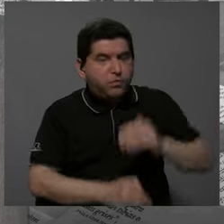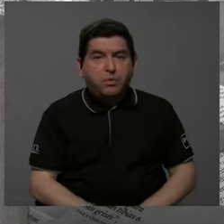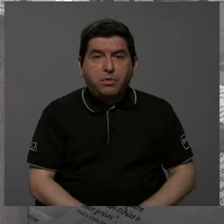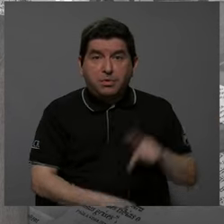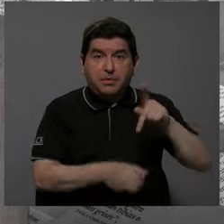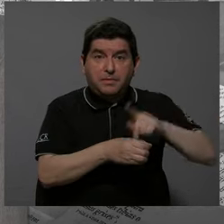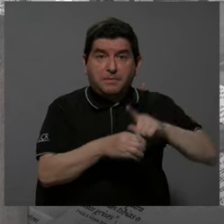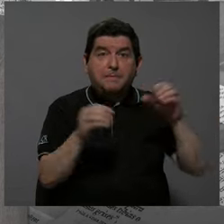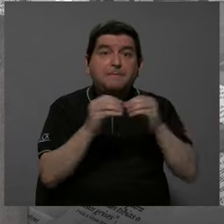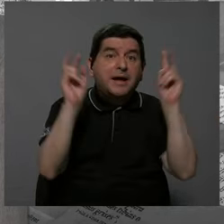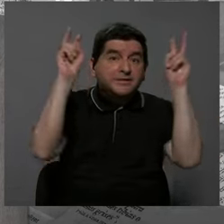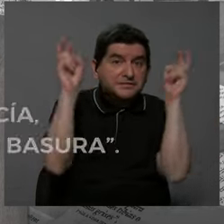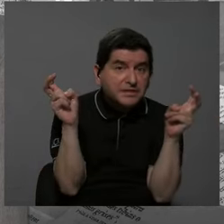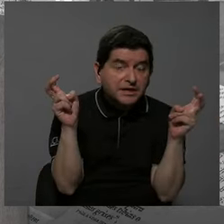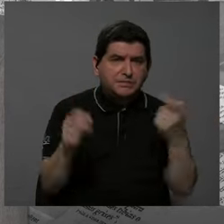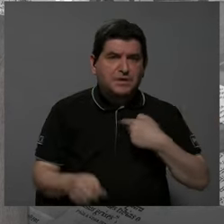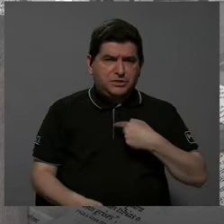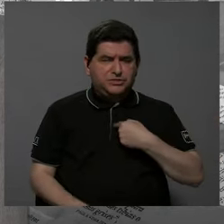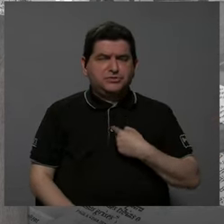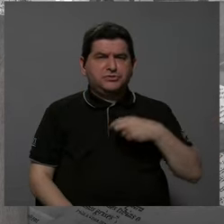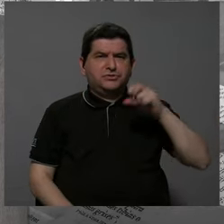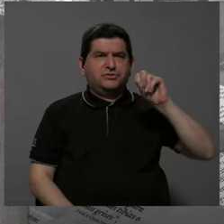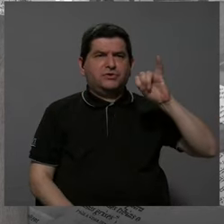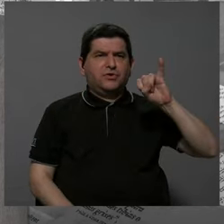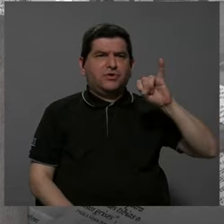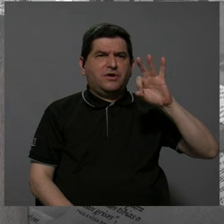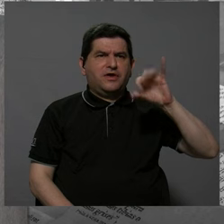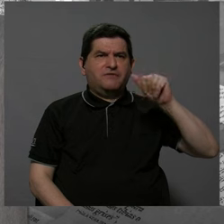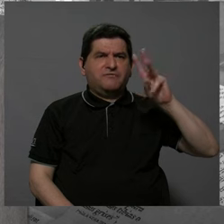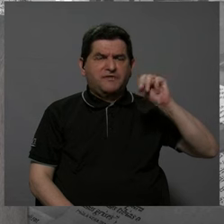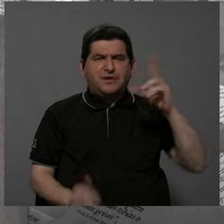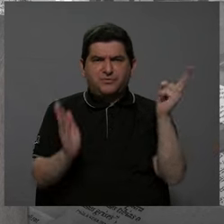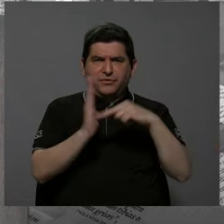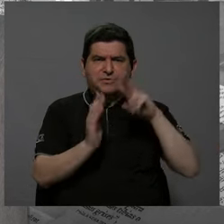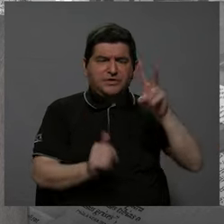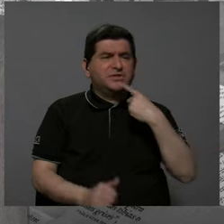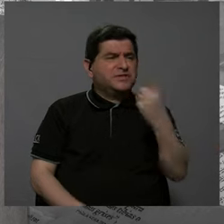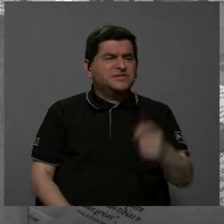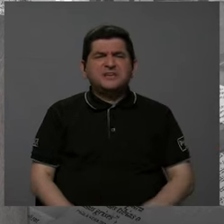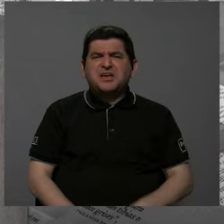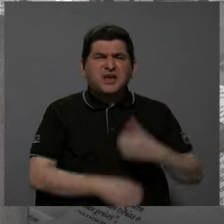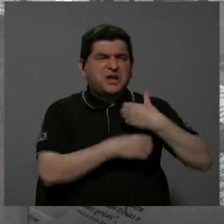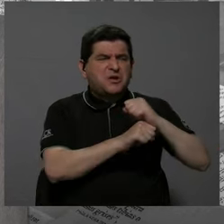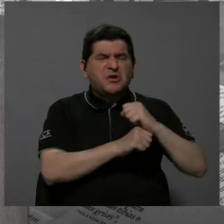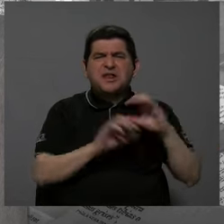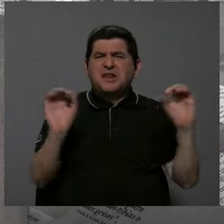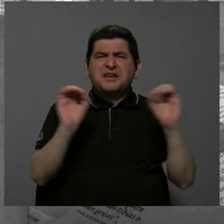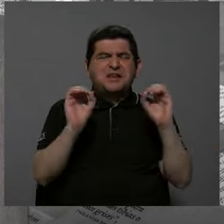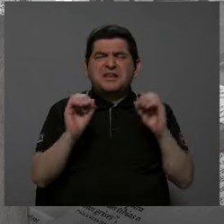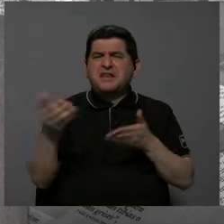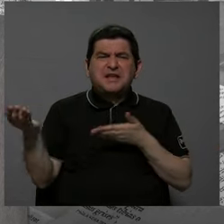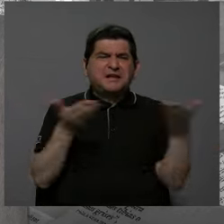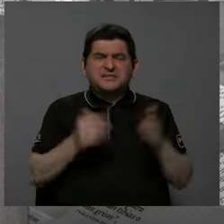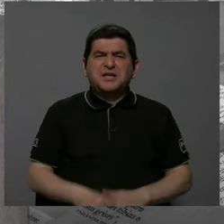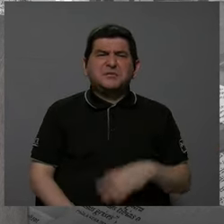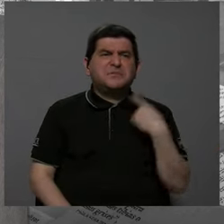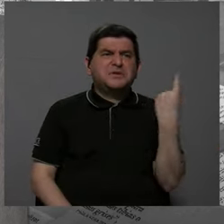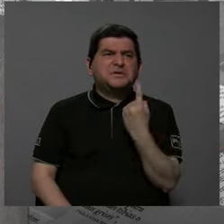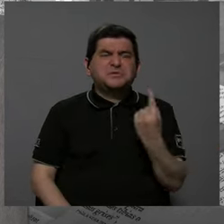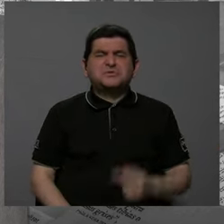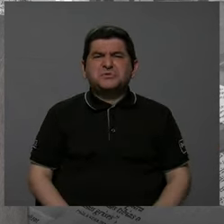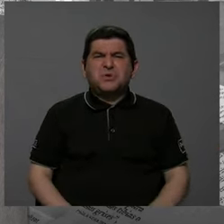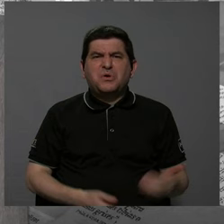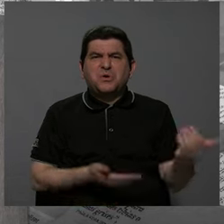cada vez se involucran en más temas. Cuando yo llegué al IFAM en el año 2002, mucha gente me decía, mira, pues es que las municipalidades no se vienen para recoger la basura, porque